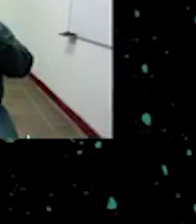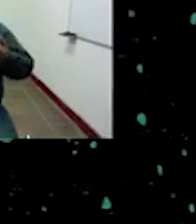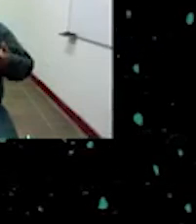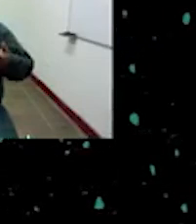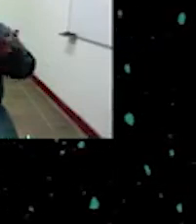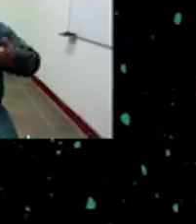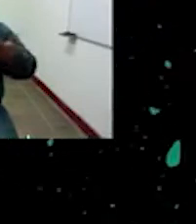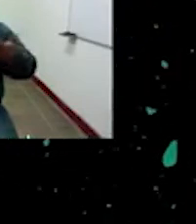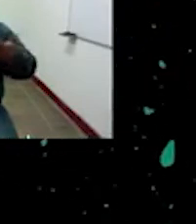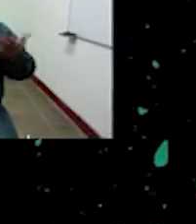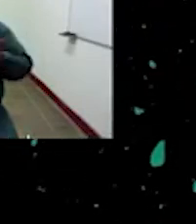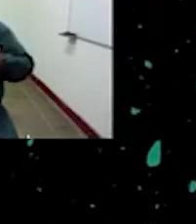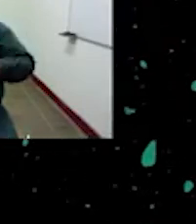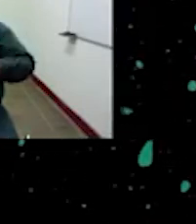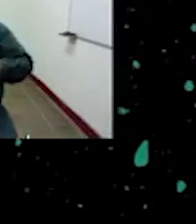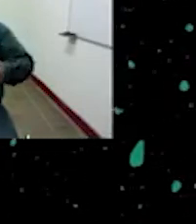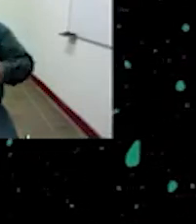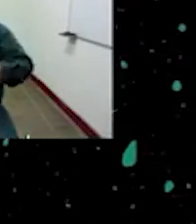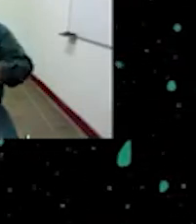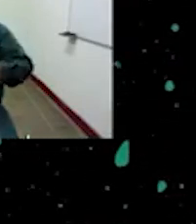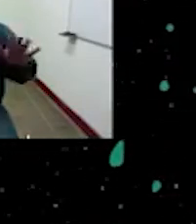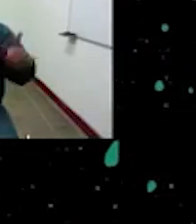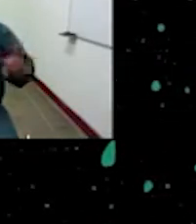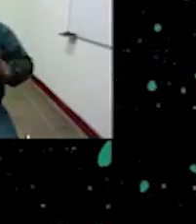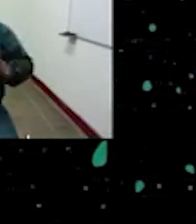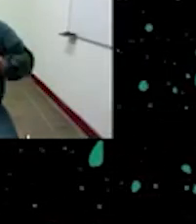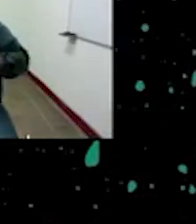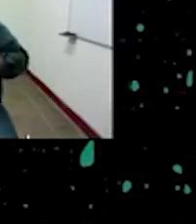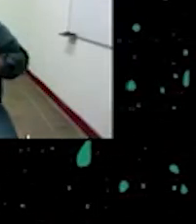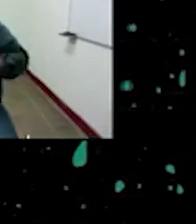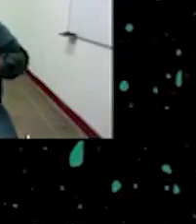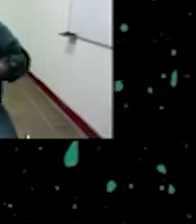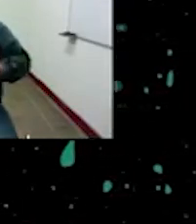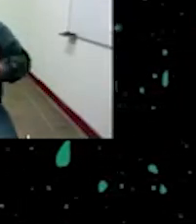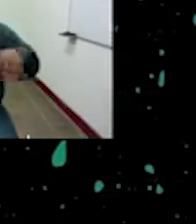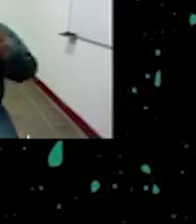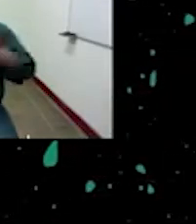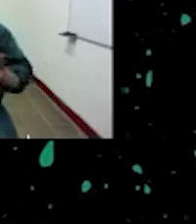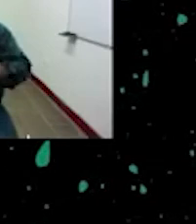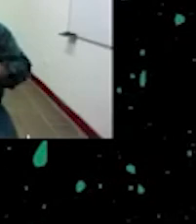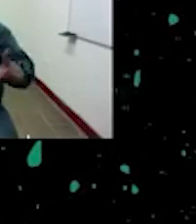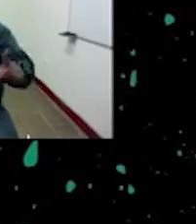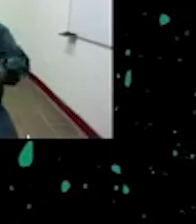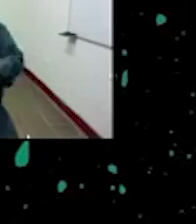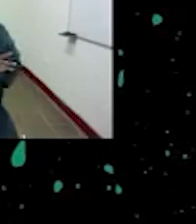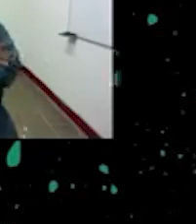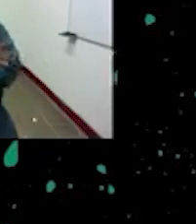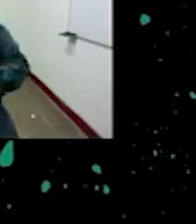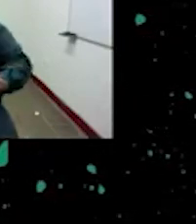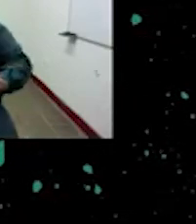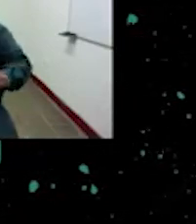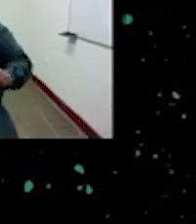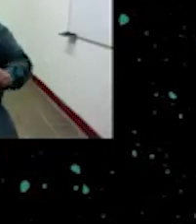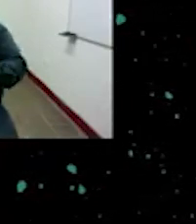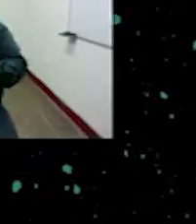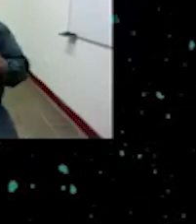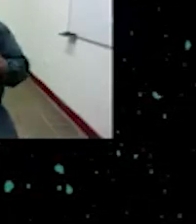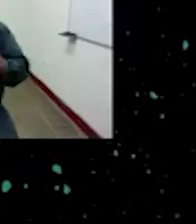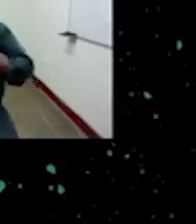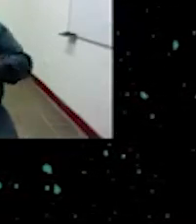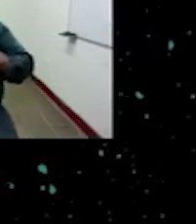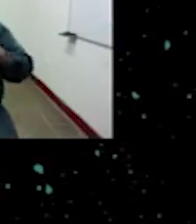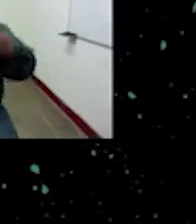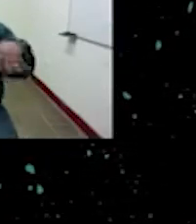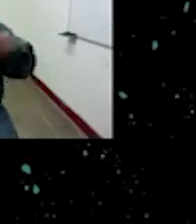sonidos que tiene tiene una connotación como yo le decía una connotación culturalmente eh muy